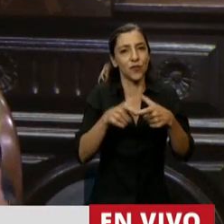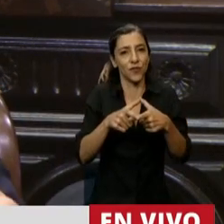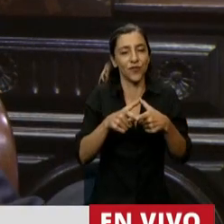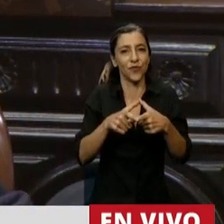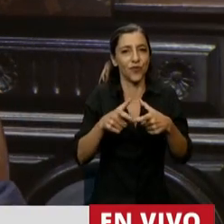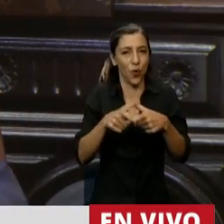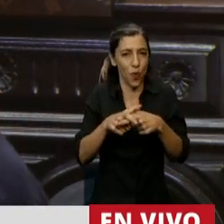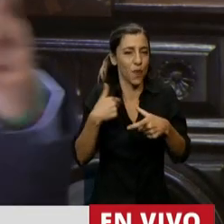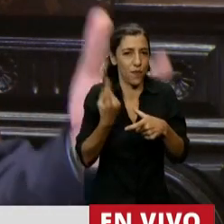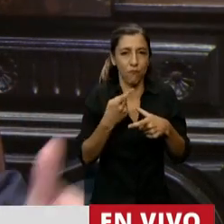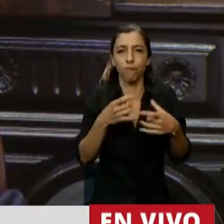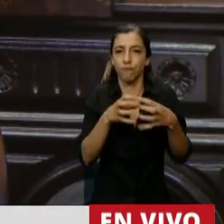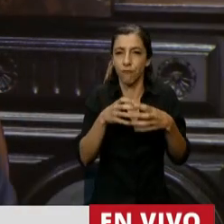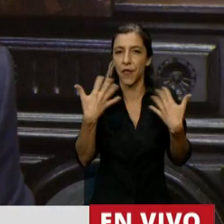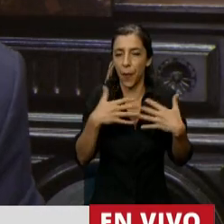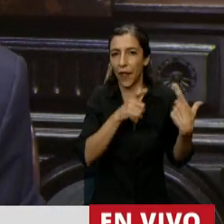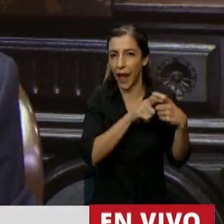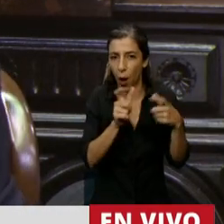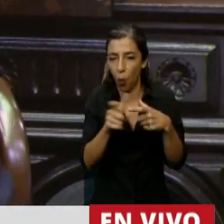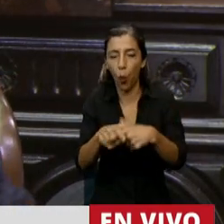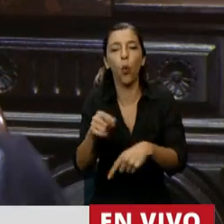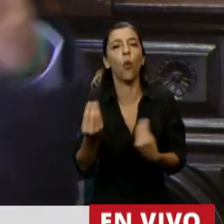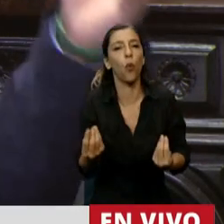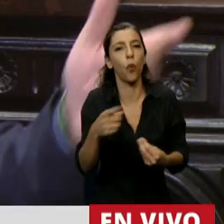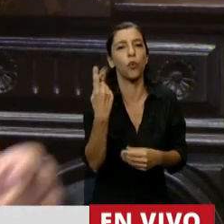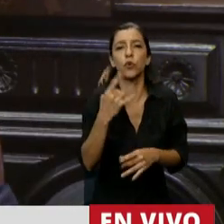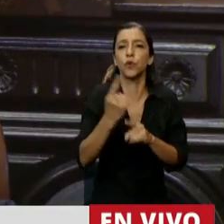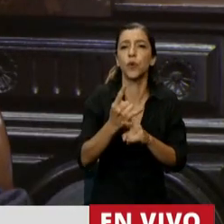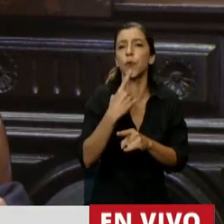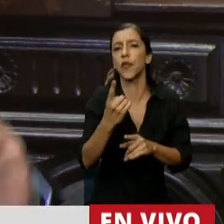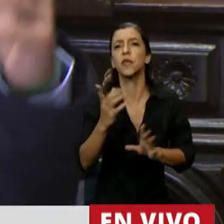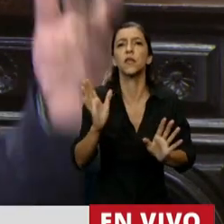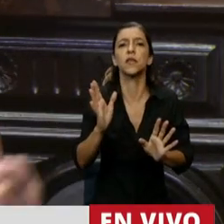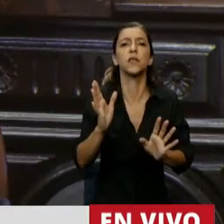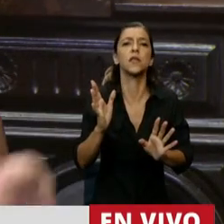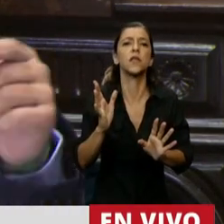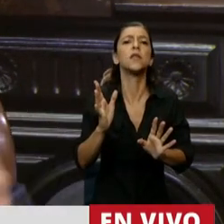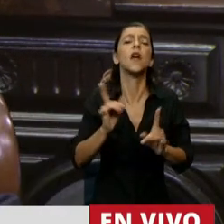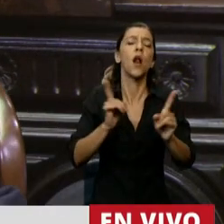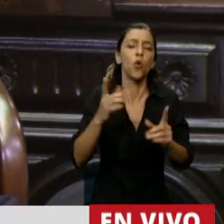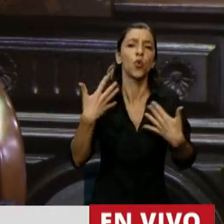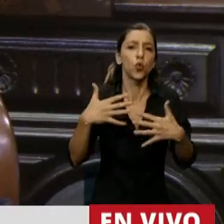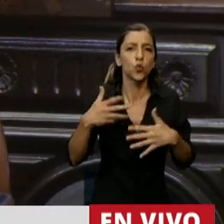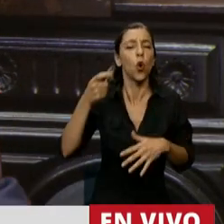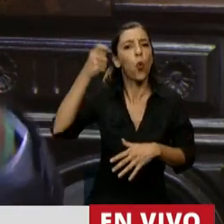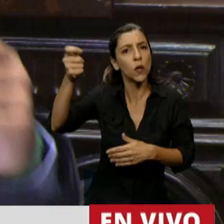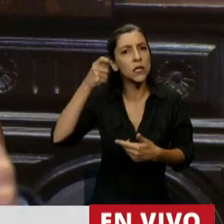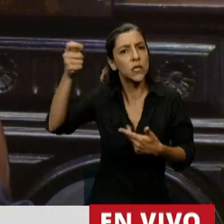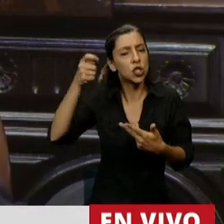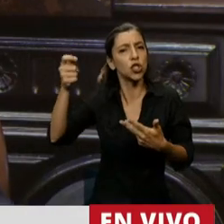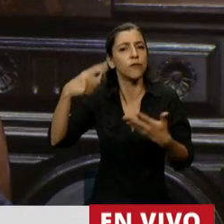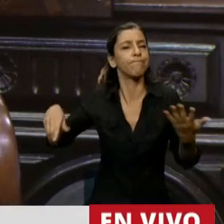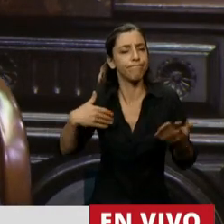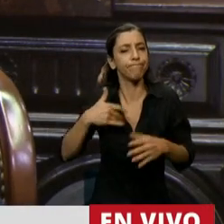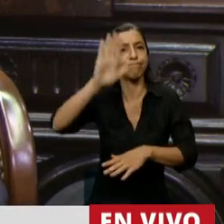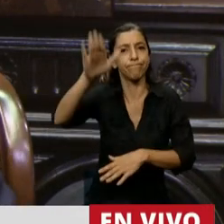siempre de que todo se va a judicializar y se habla de muchos fallos. En la Comisión convocamos a un fiscal